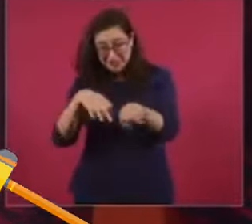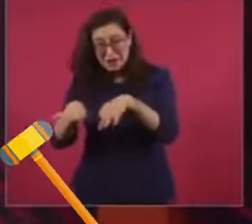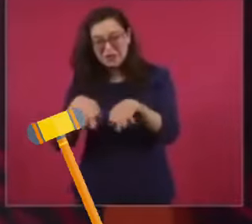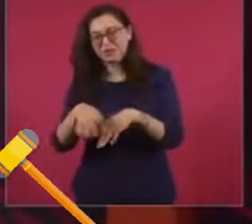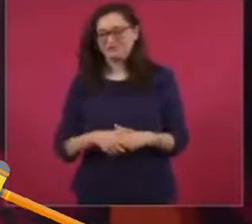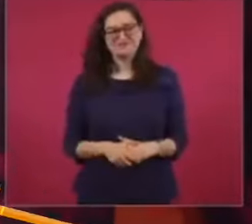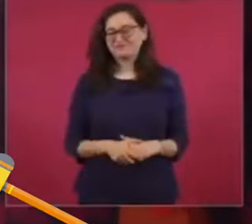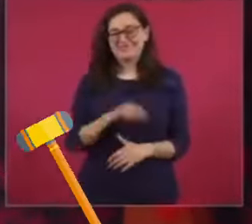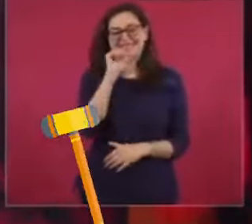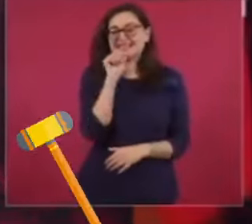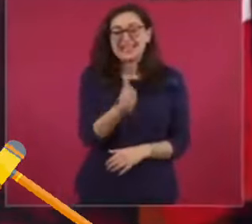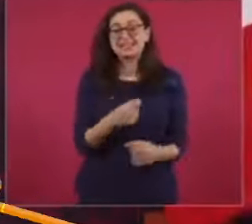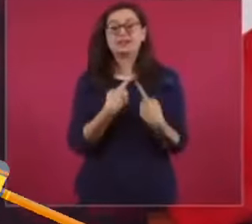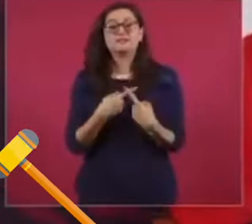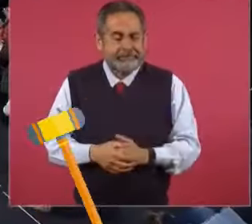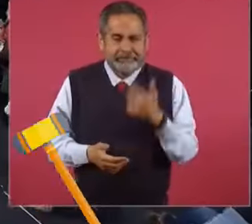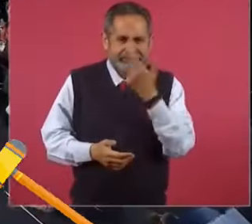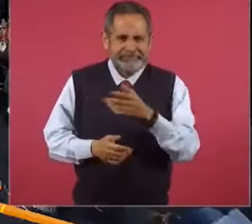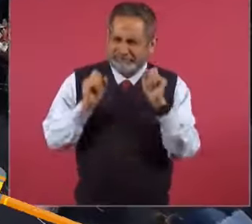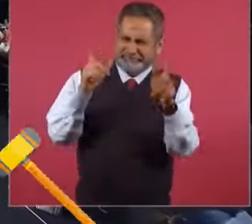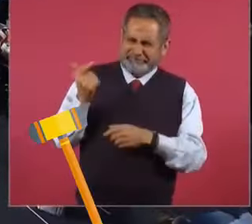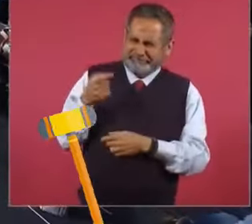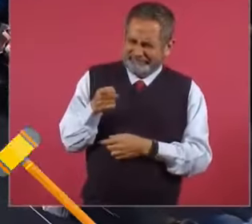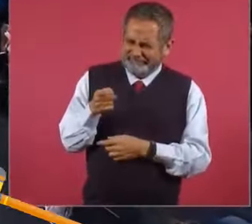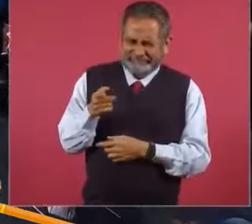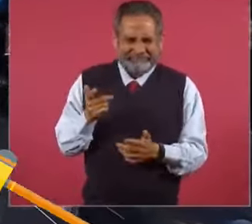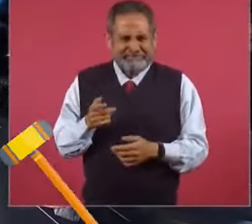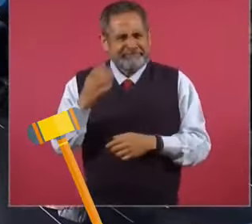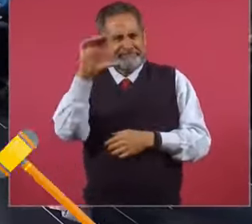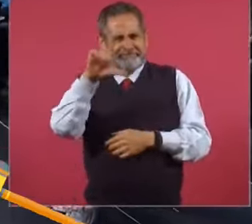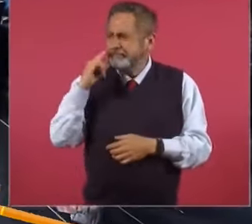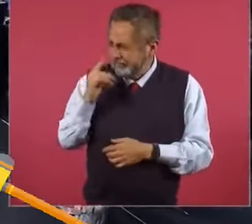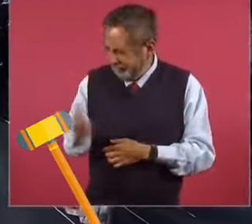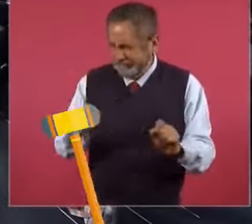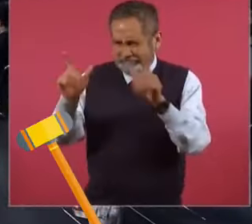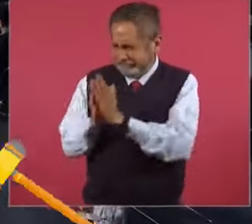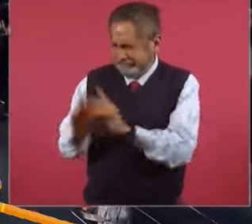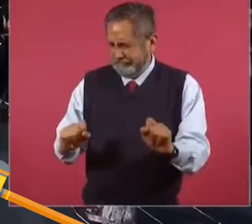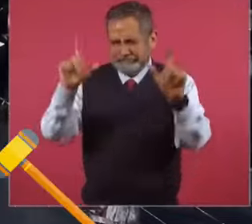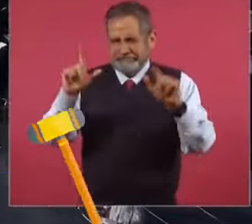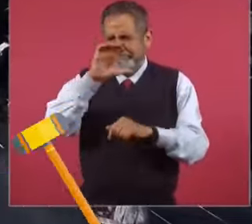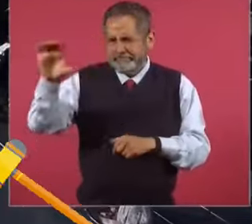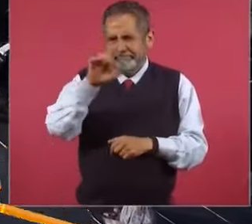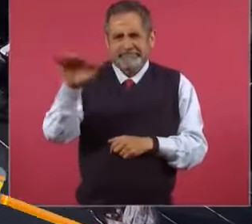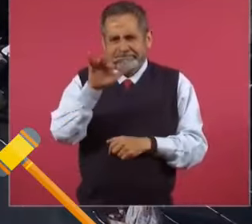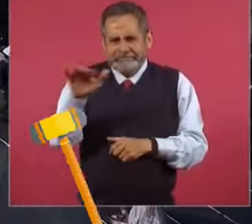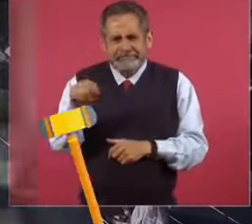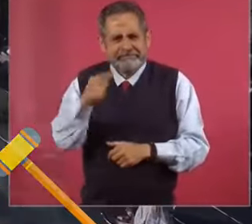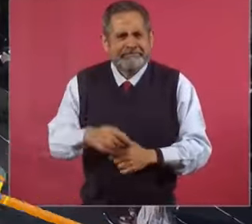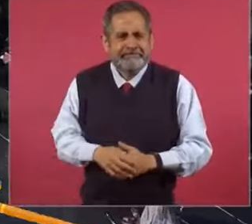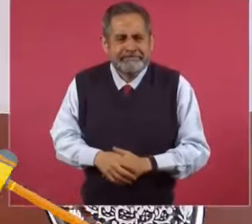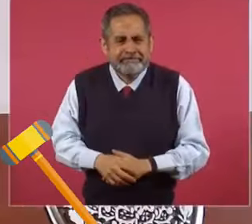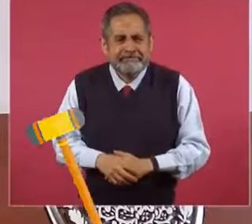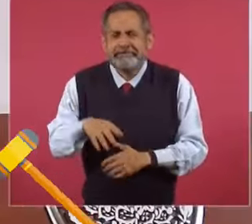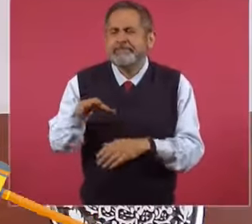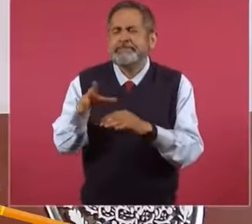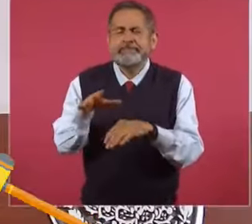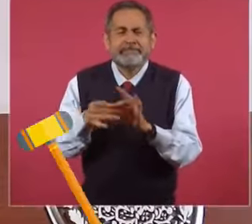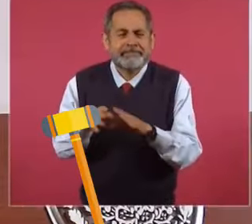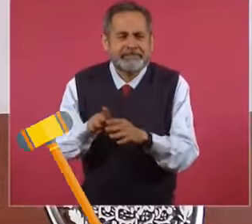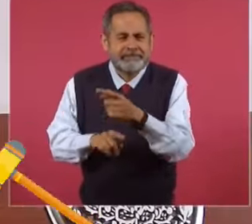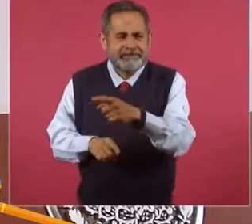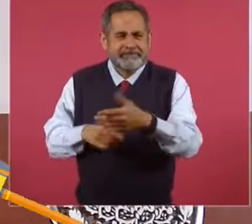se les beneficie. Llamó la atención. Un párrafo, a ver si pones de favor lo del